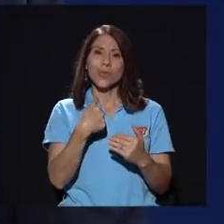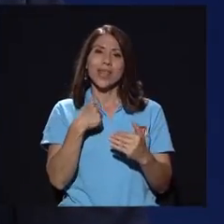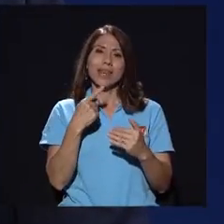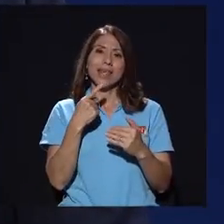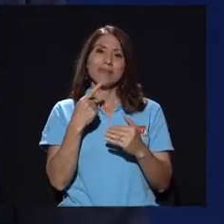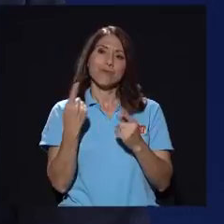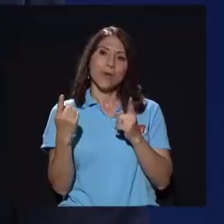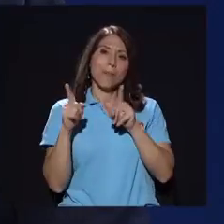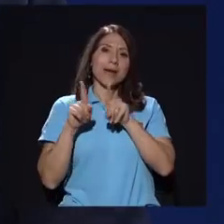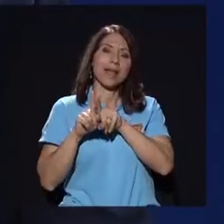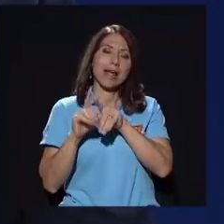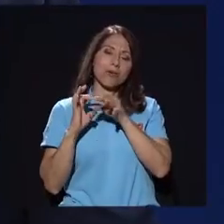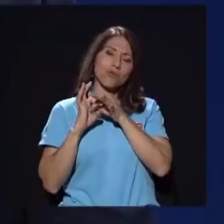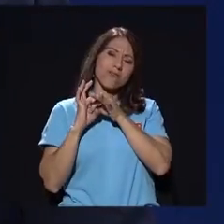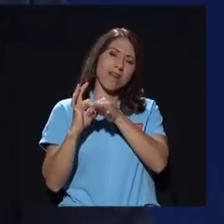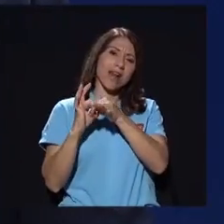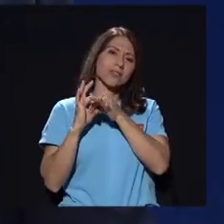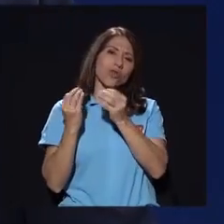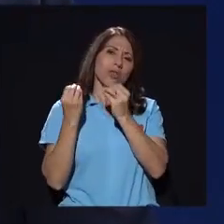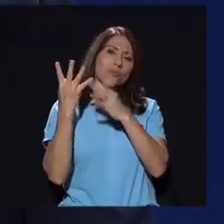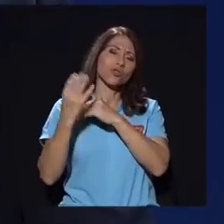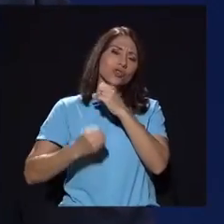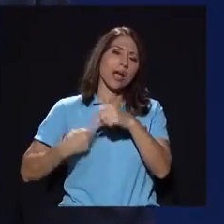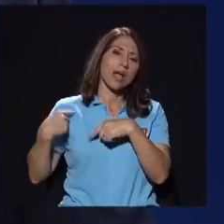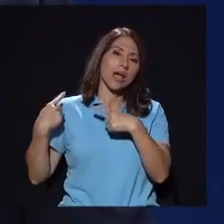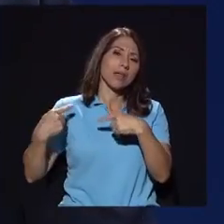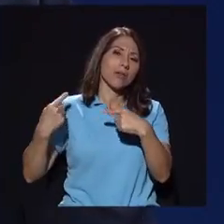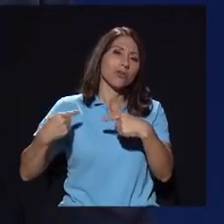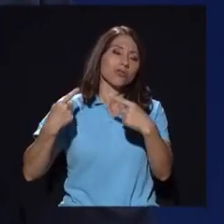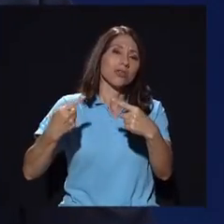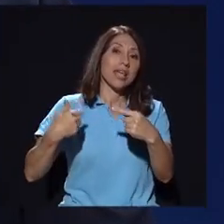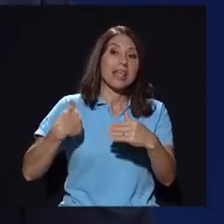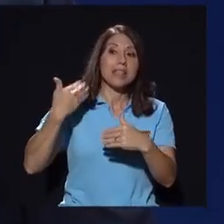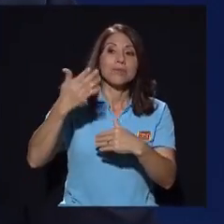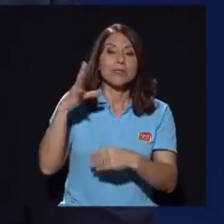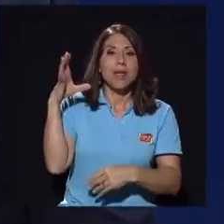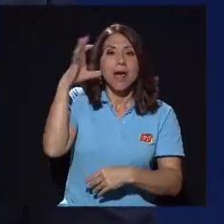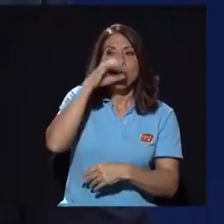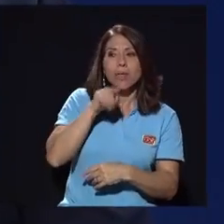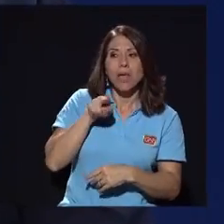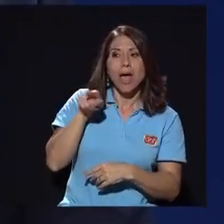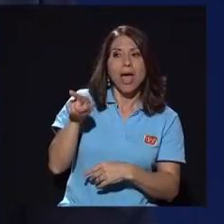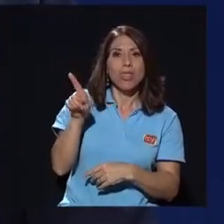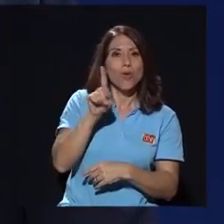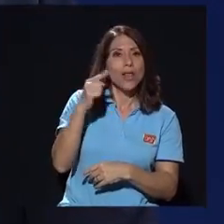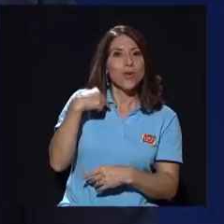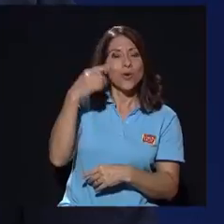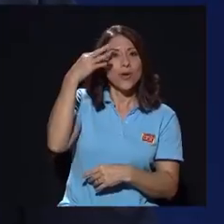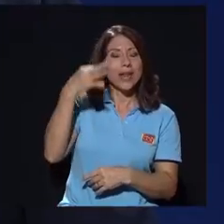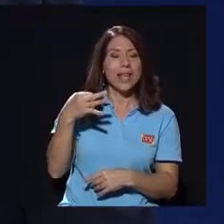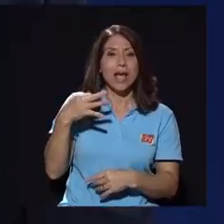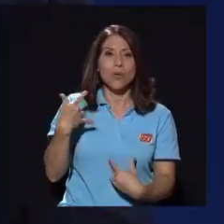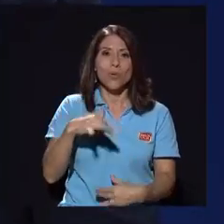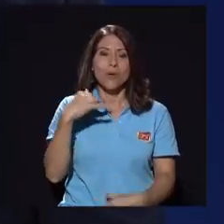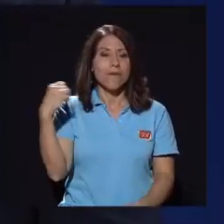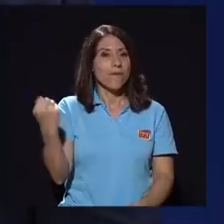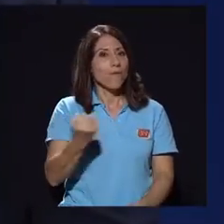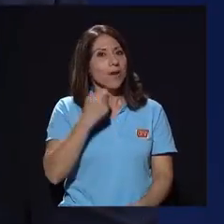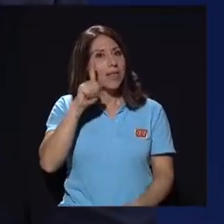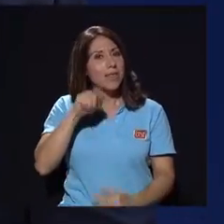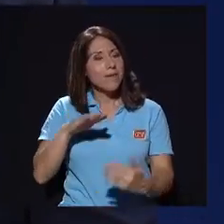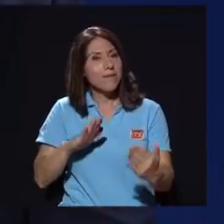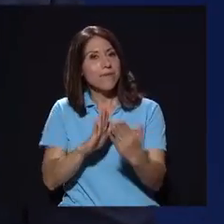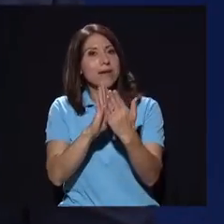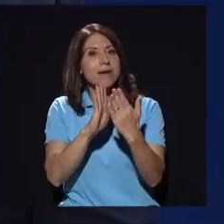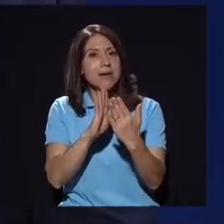años con una pareja y de repente se comienza a dar cuenta que la pareja no es lo que pensaba hay que enfrentarlo